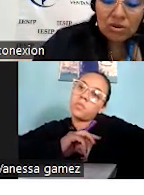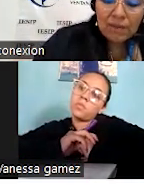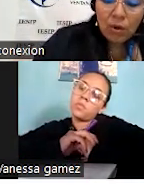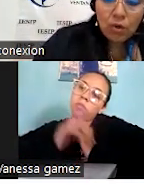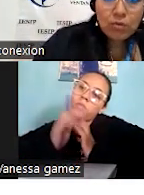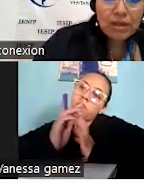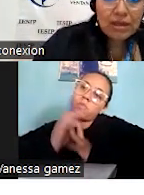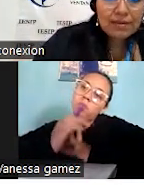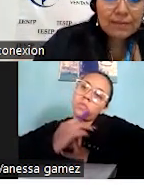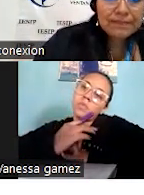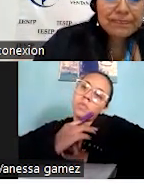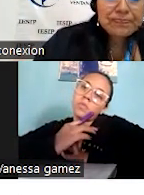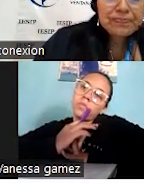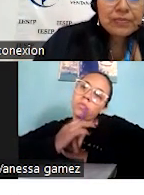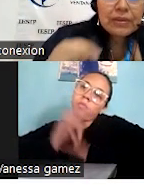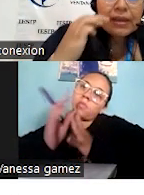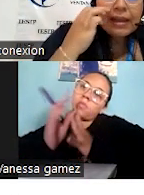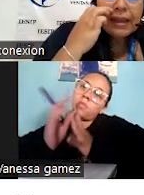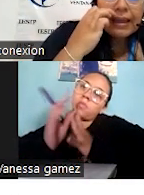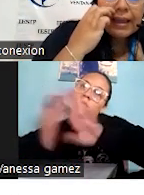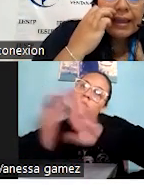trabajo de hormiguita.